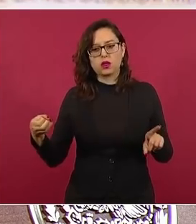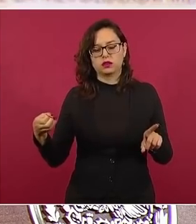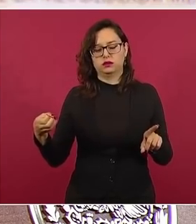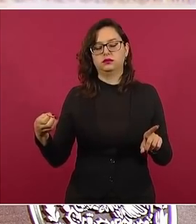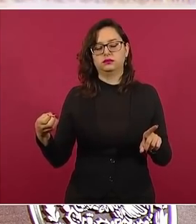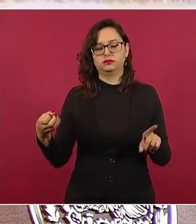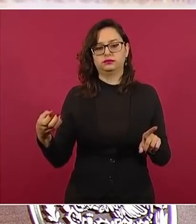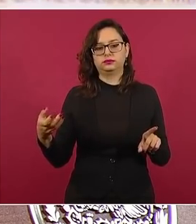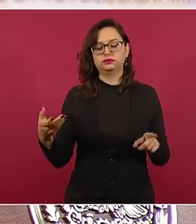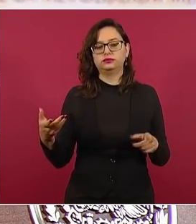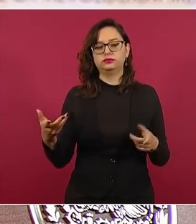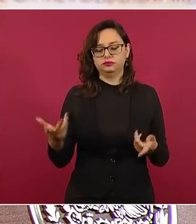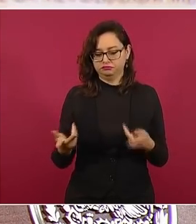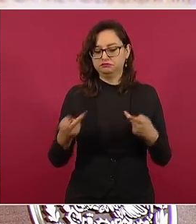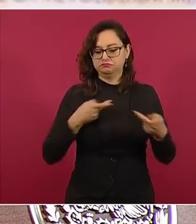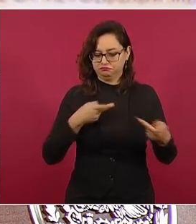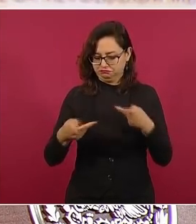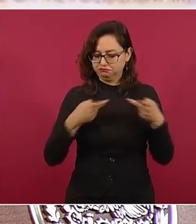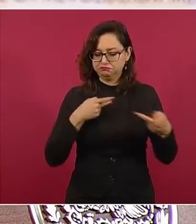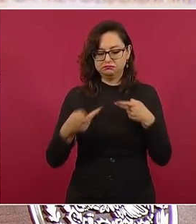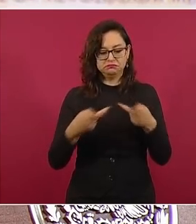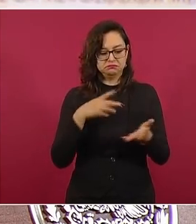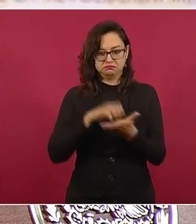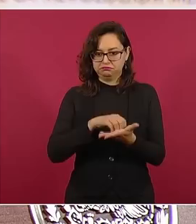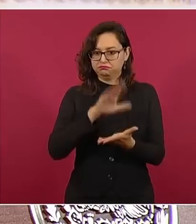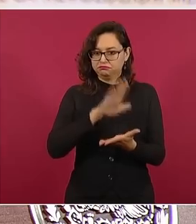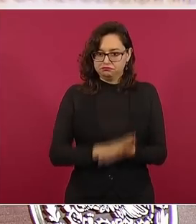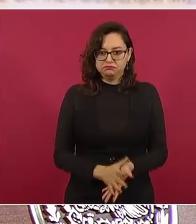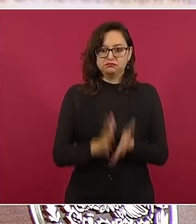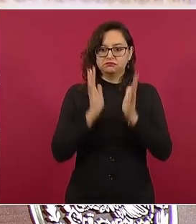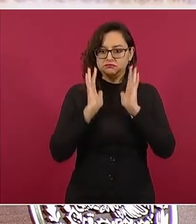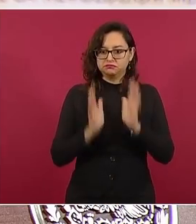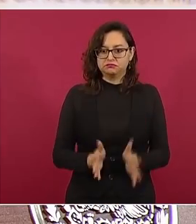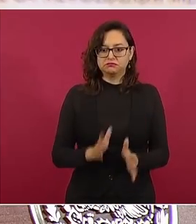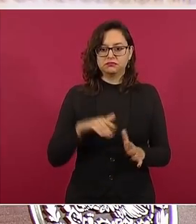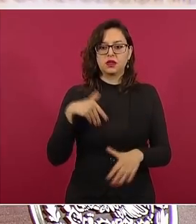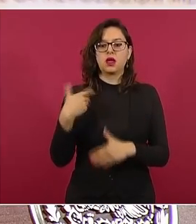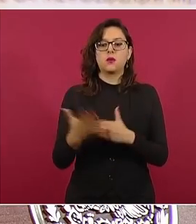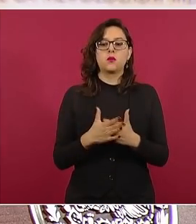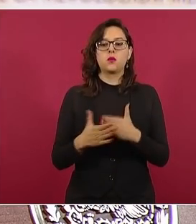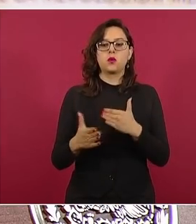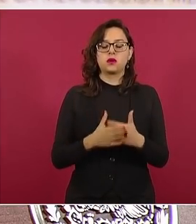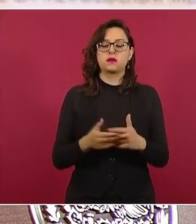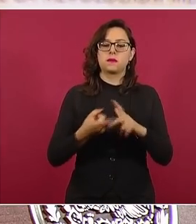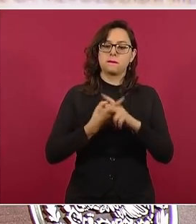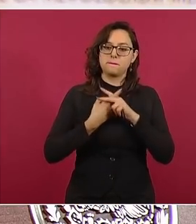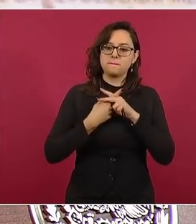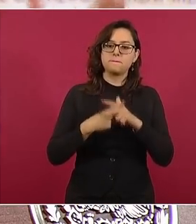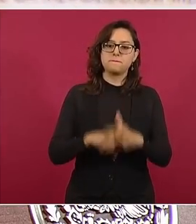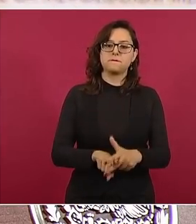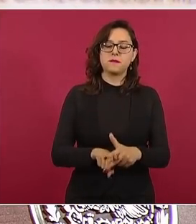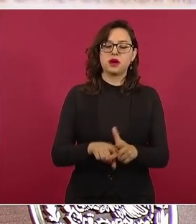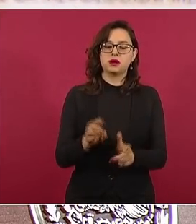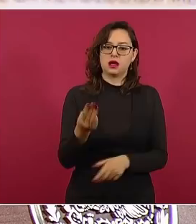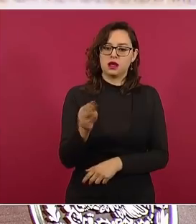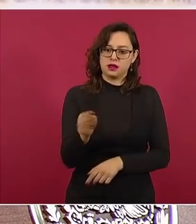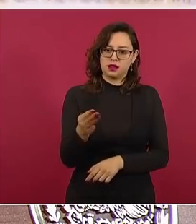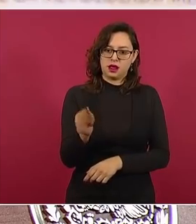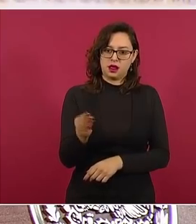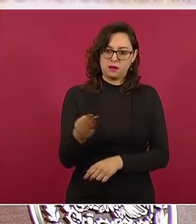ya tenemos un plan que va a empezar en el mes de mayo